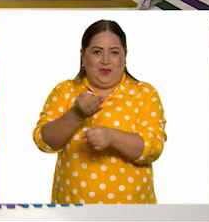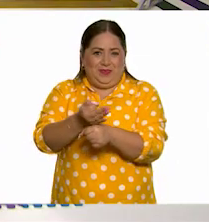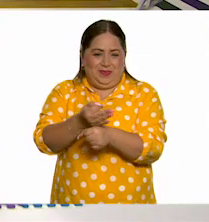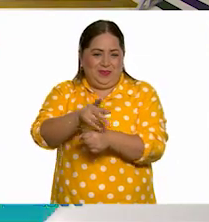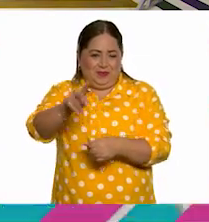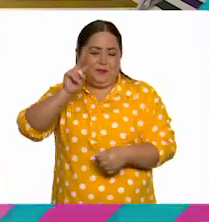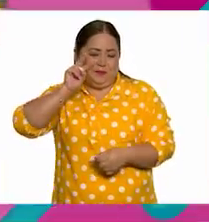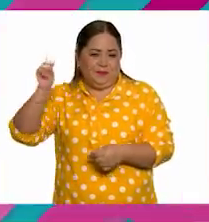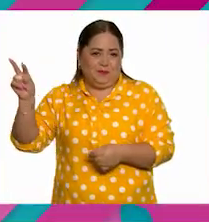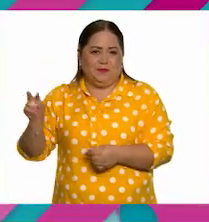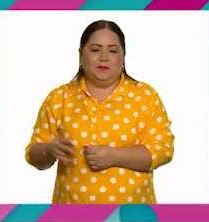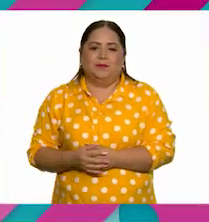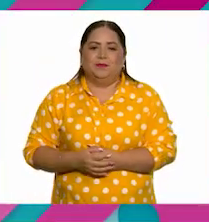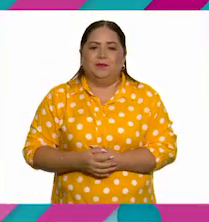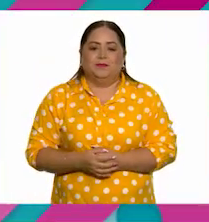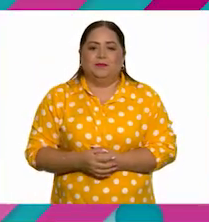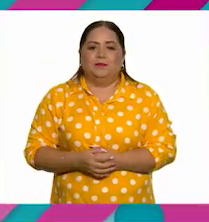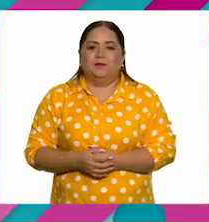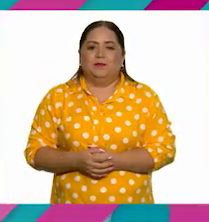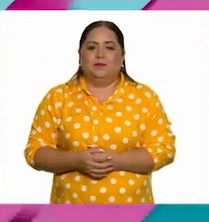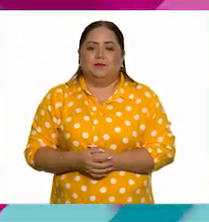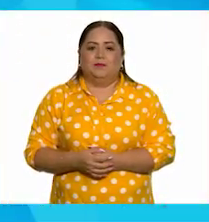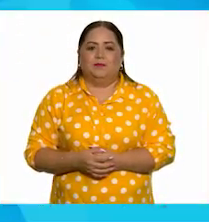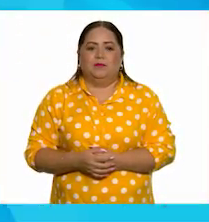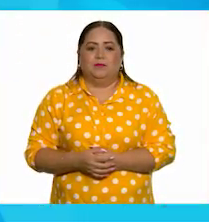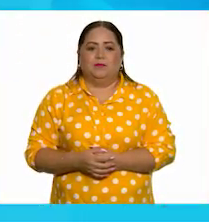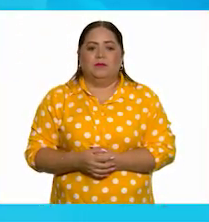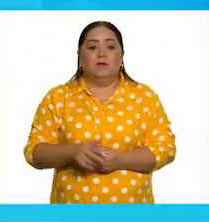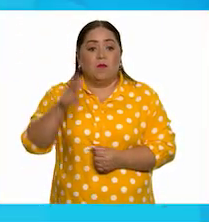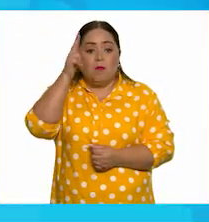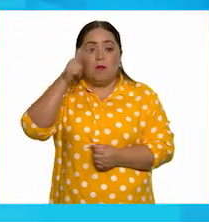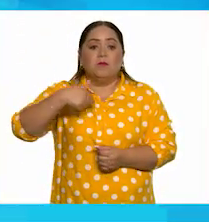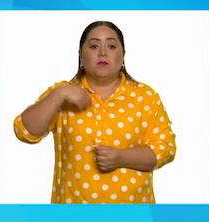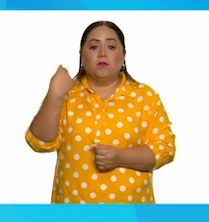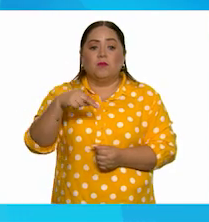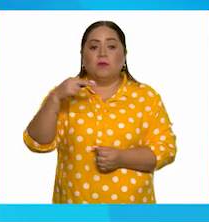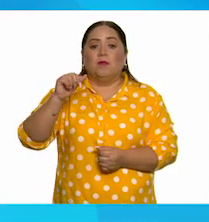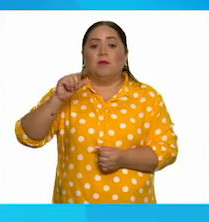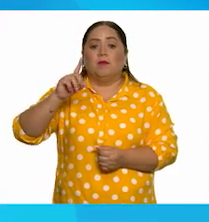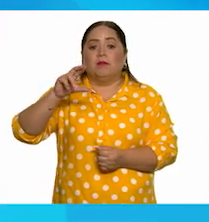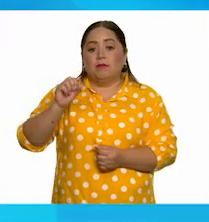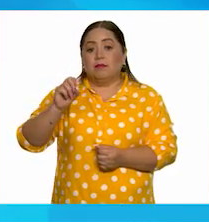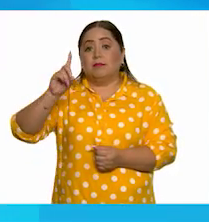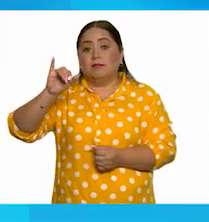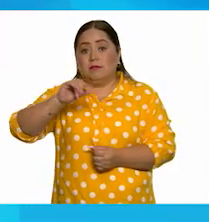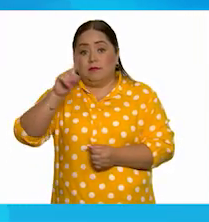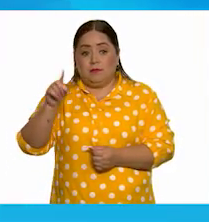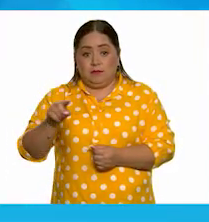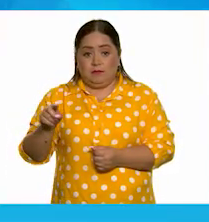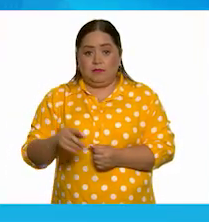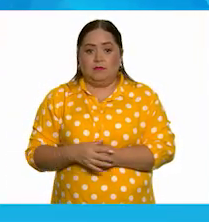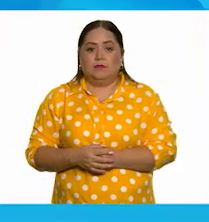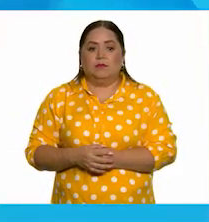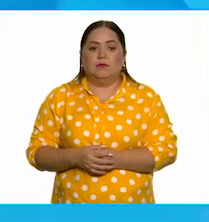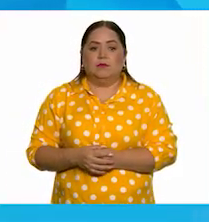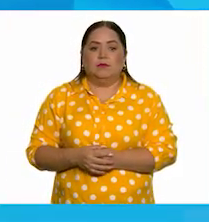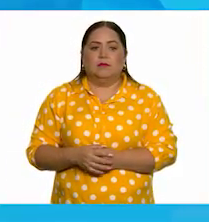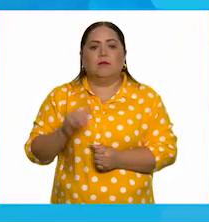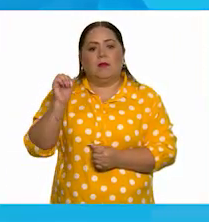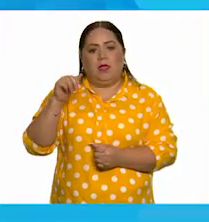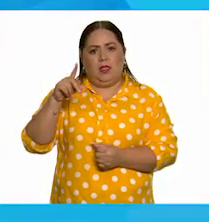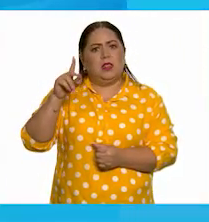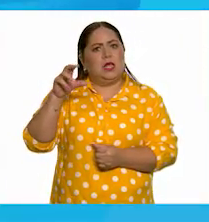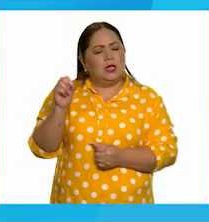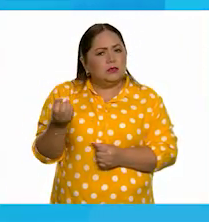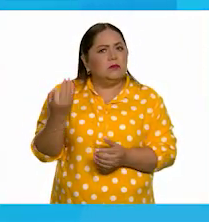proceso. Vamos a seguirle ayudando. Vamos a ver. corregir estas palabras. Hola, mi nombre es Andrés Díaz. Andrés